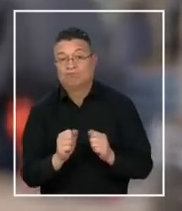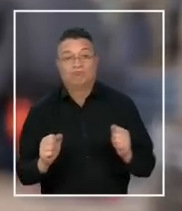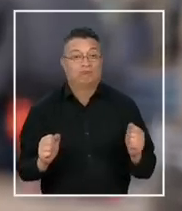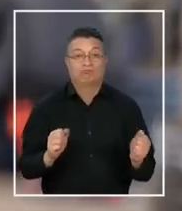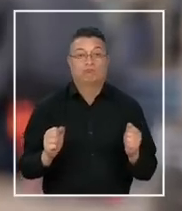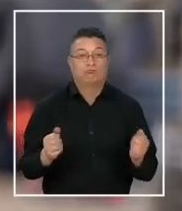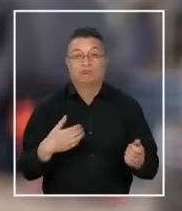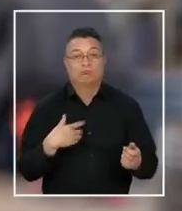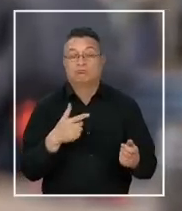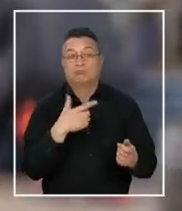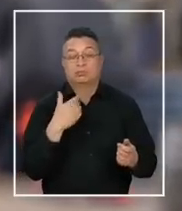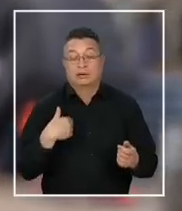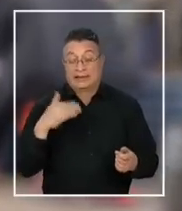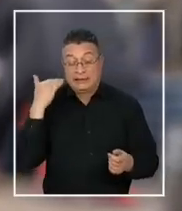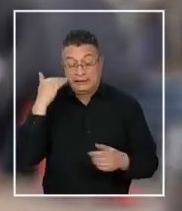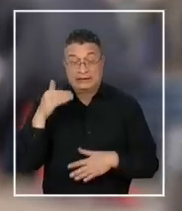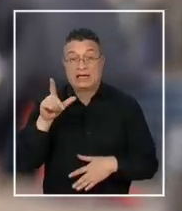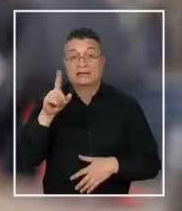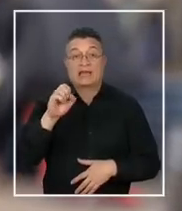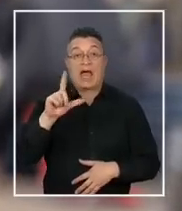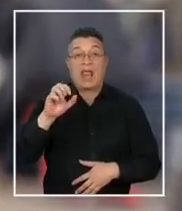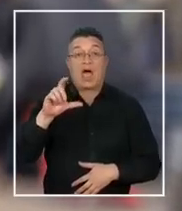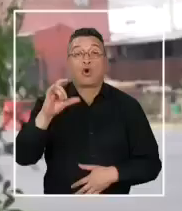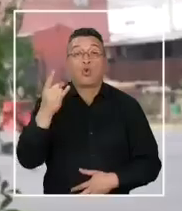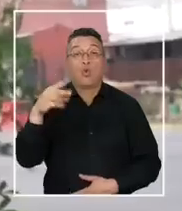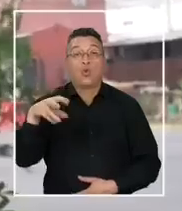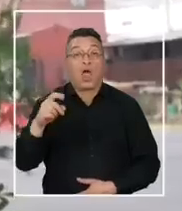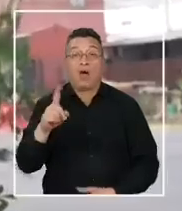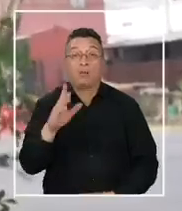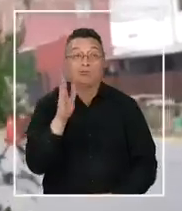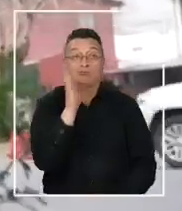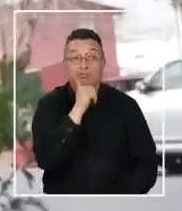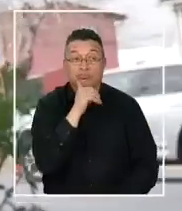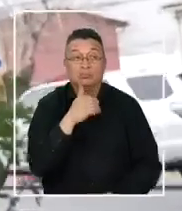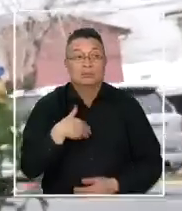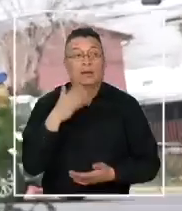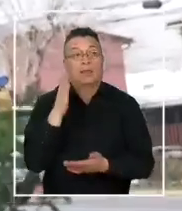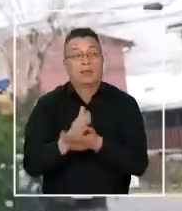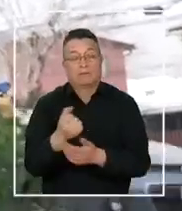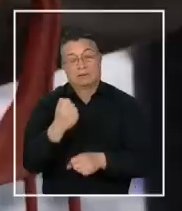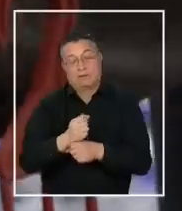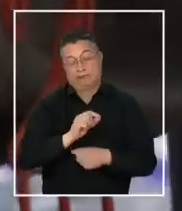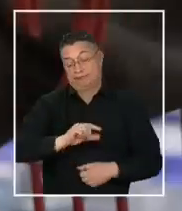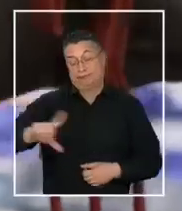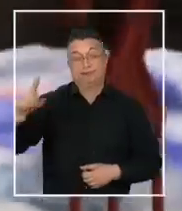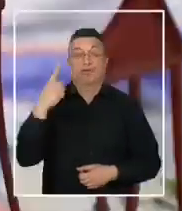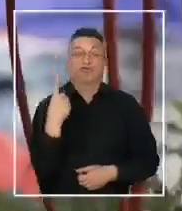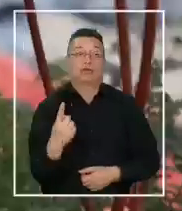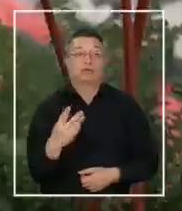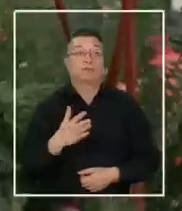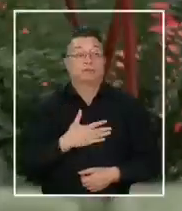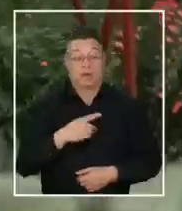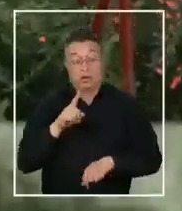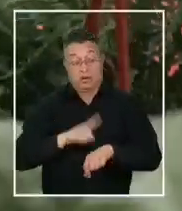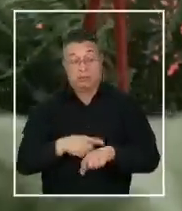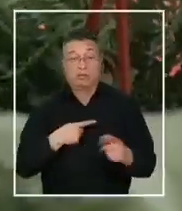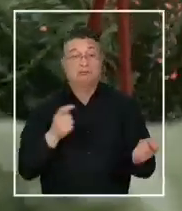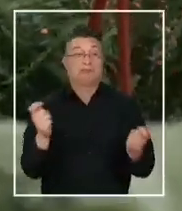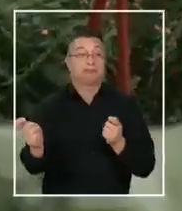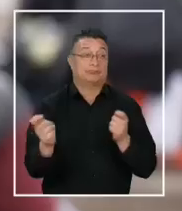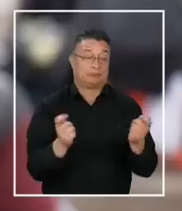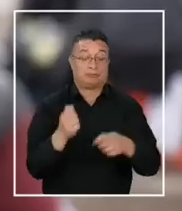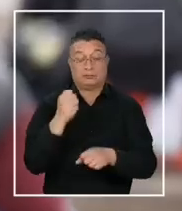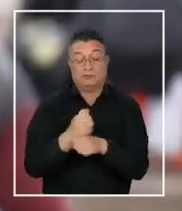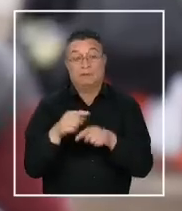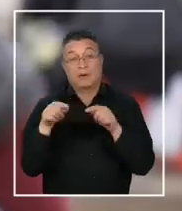y no me recibieron la niña a sala cuna igual, entonces tuve que hacer mi propio emprendimiento. Tengo mis tiempos que yo los manejo, libre puedo